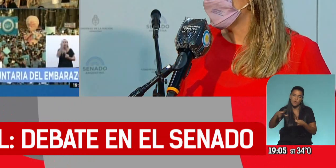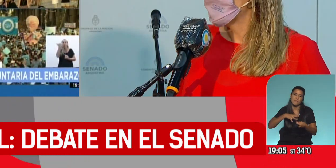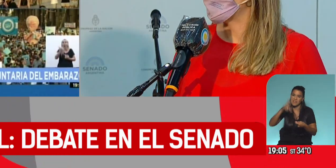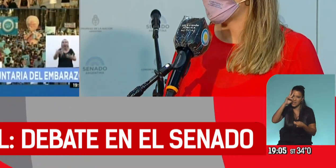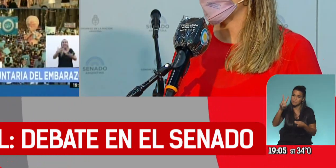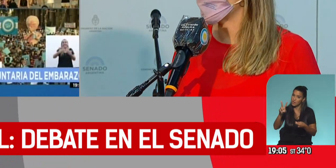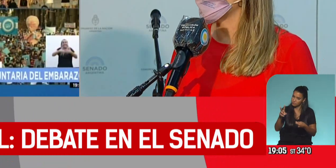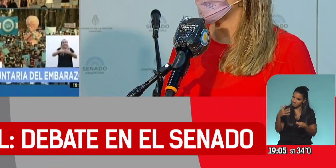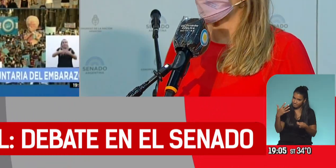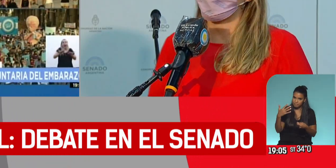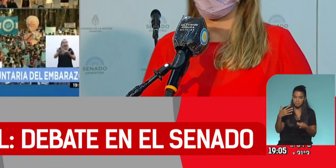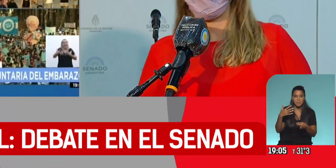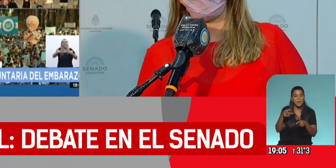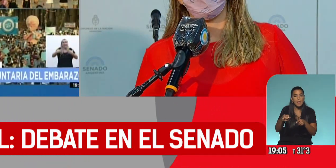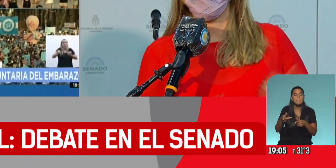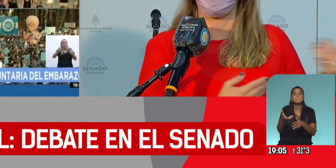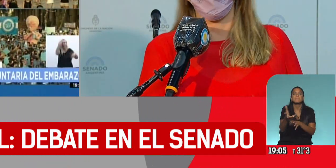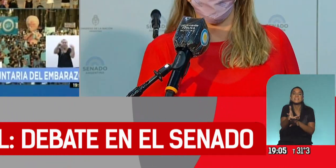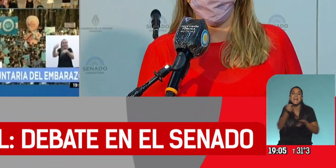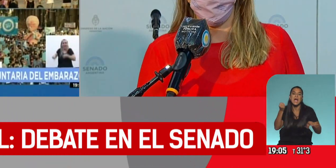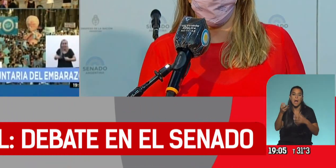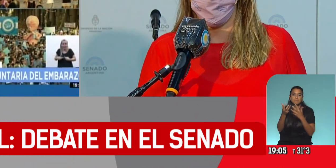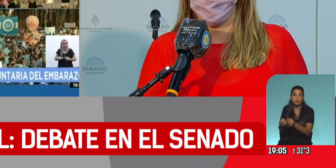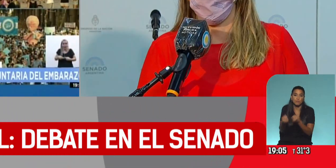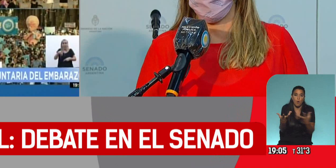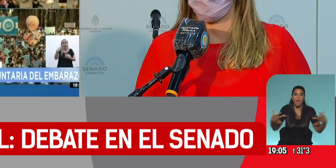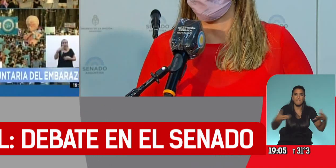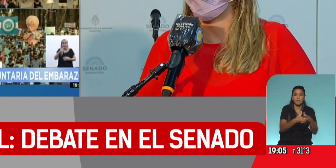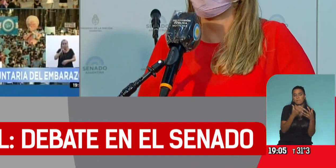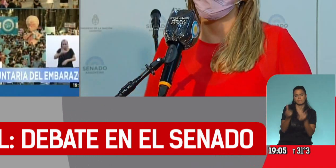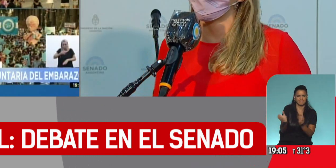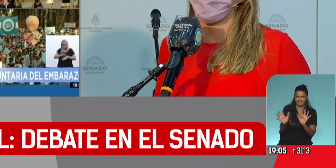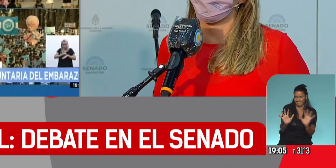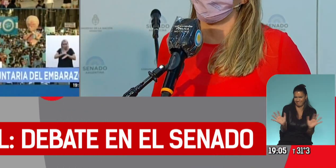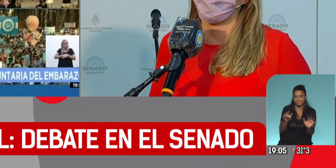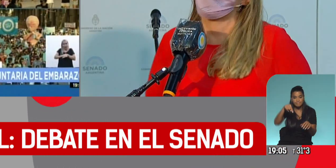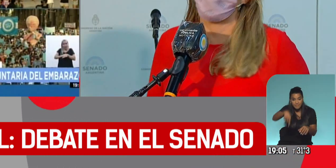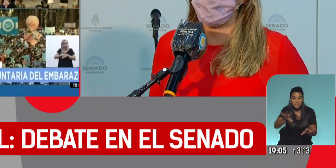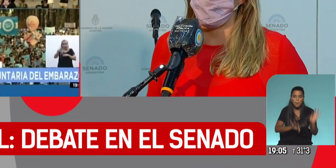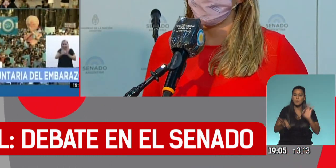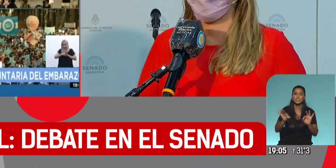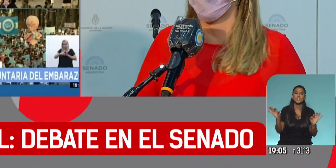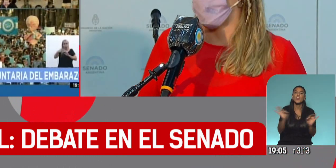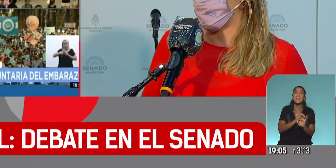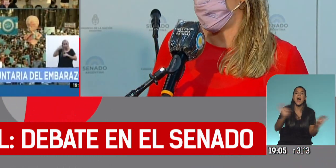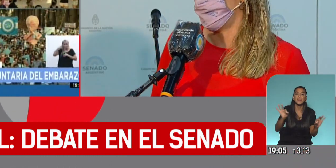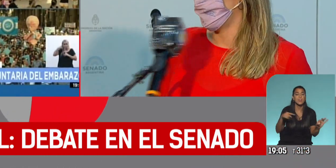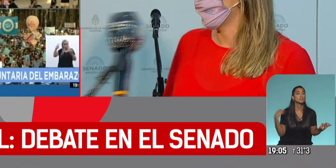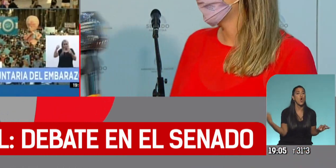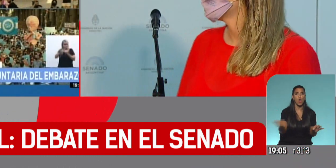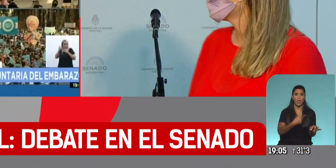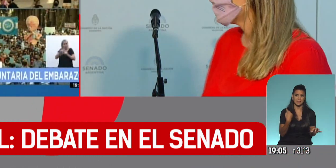chico, si la oposición decide quitarle el apoyo porque otro frente político lo presenta. Este proyecto no es de nadie y es de todas.